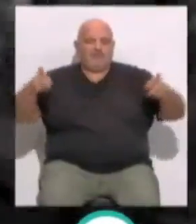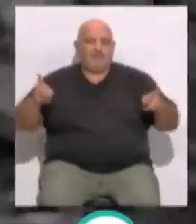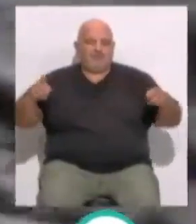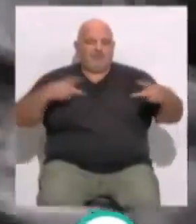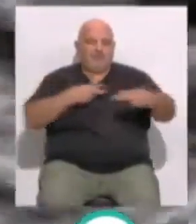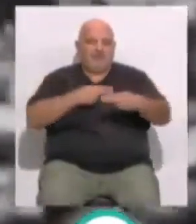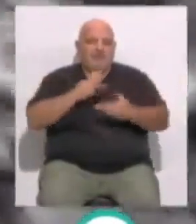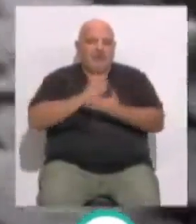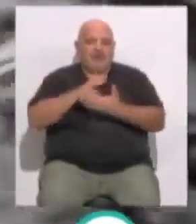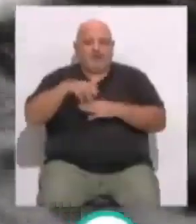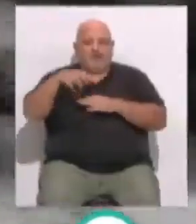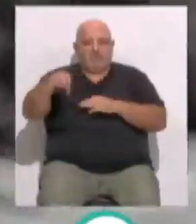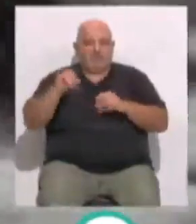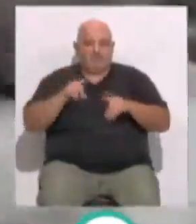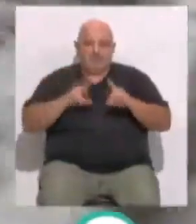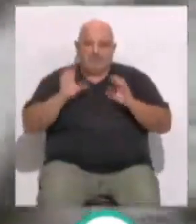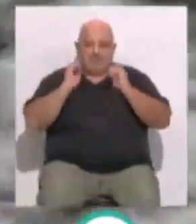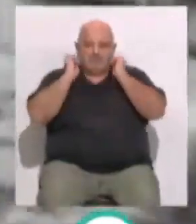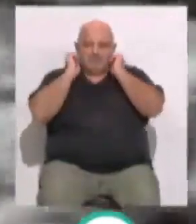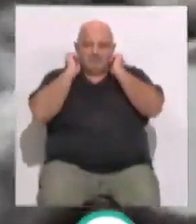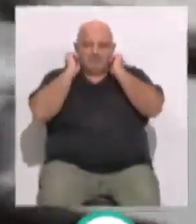se han desarrollado con normalidad.